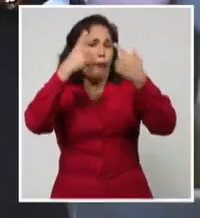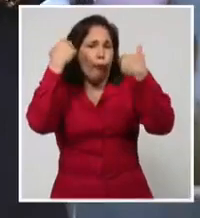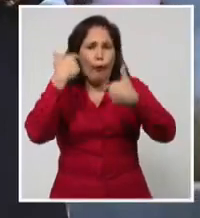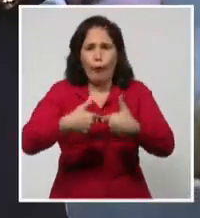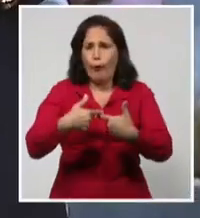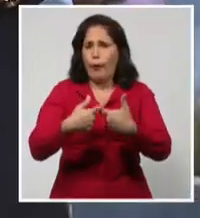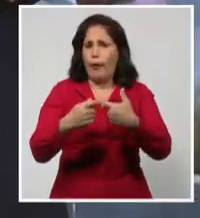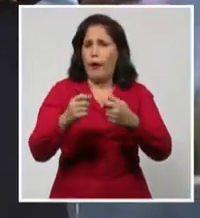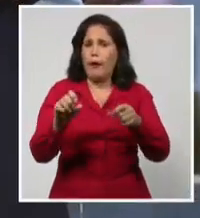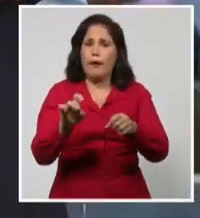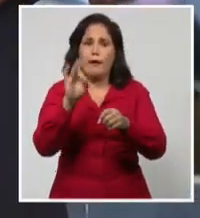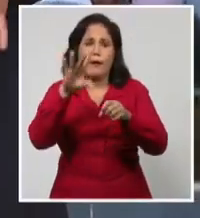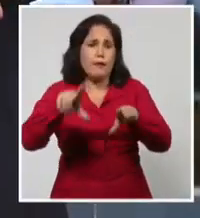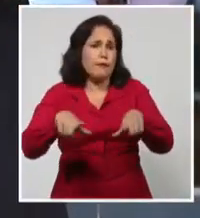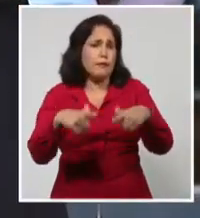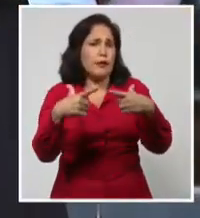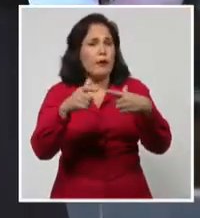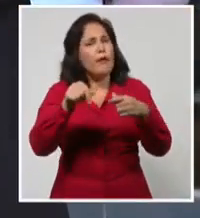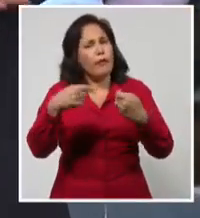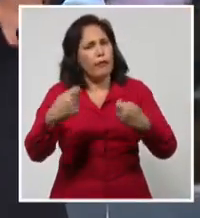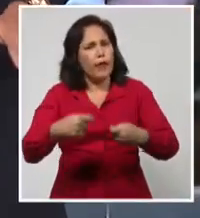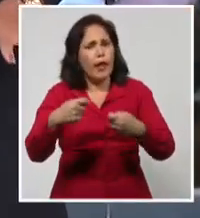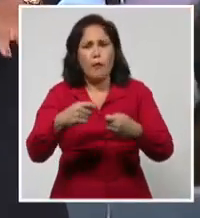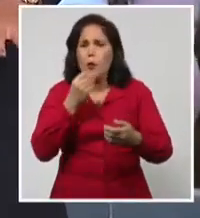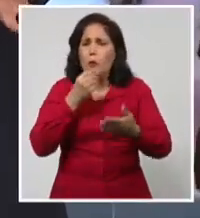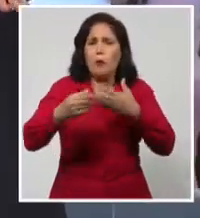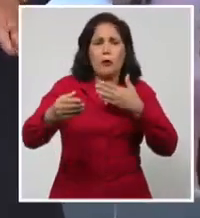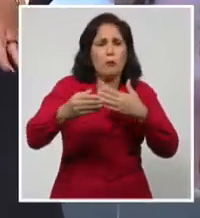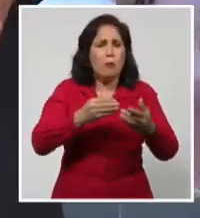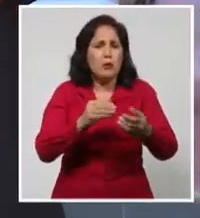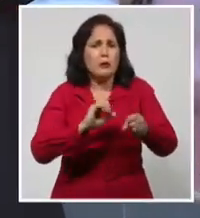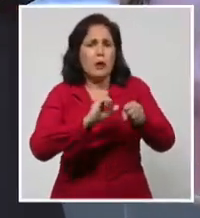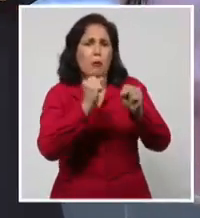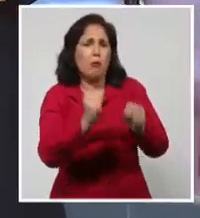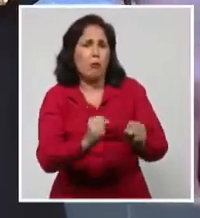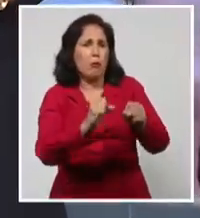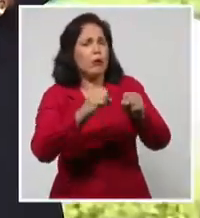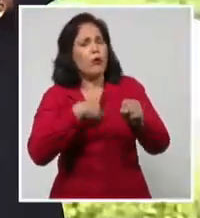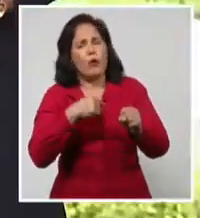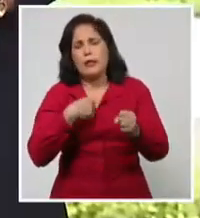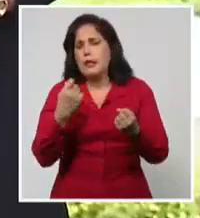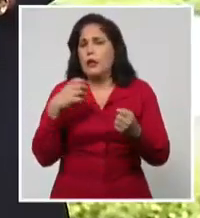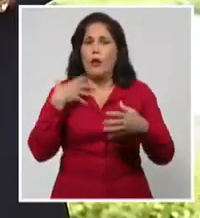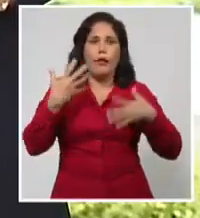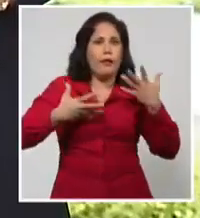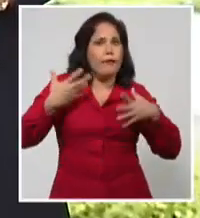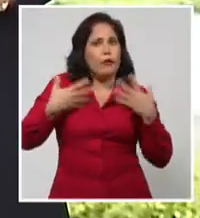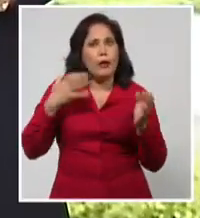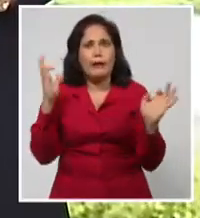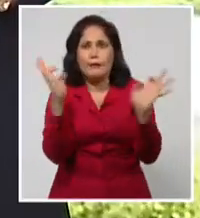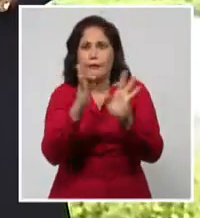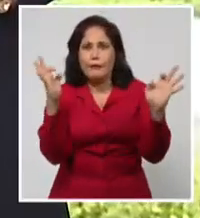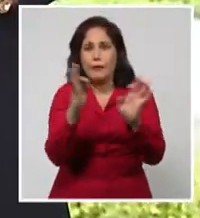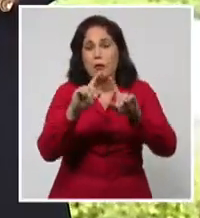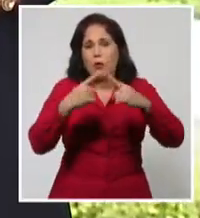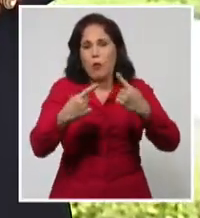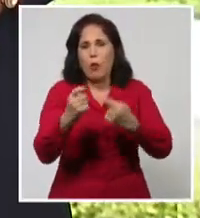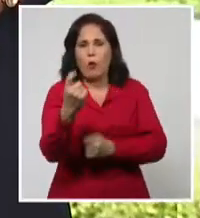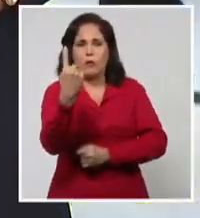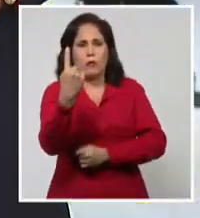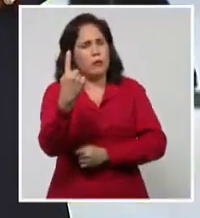una boda, deben celebrarse a riesgo de todo, porque son acontecimientos que ocurren una sola vez en la vida.